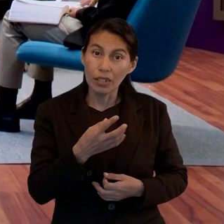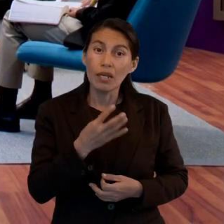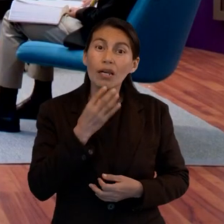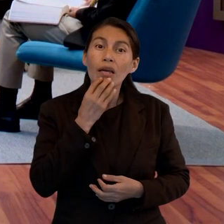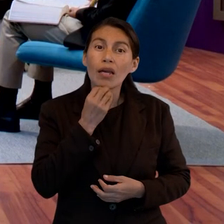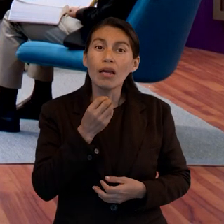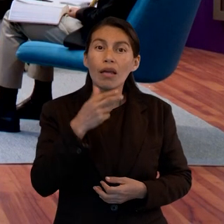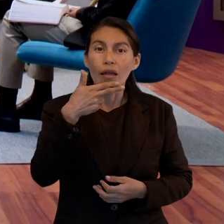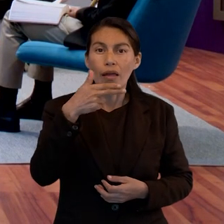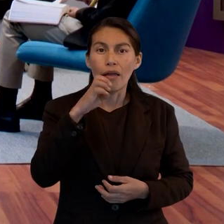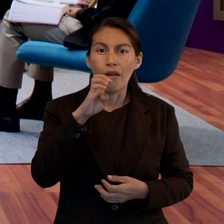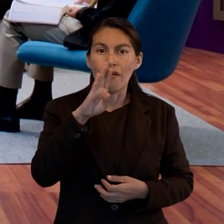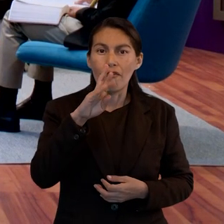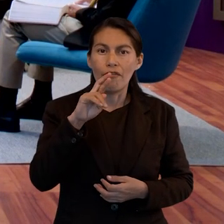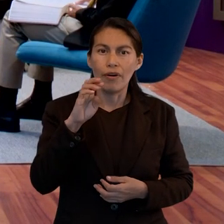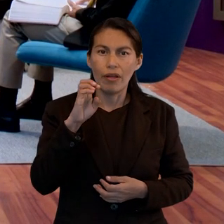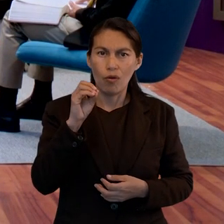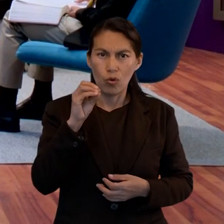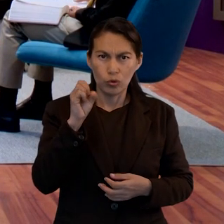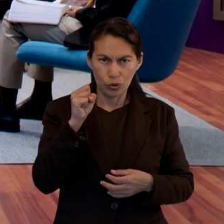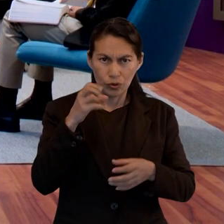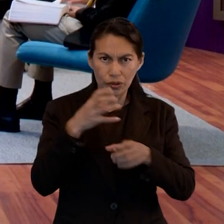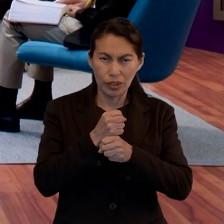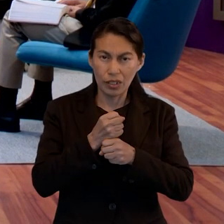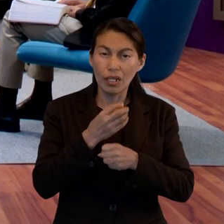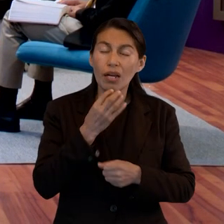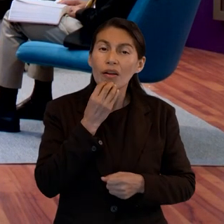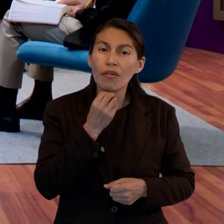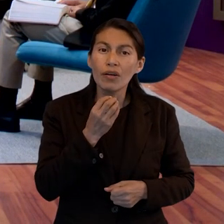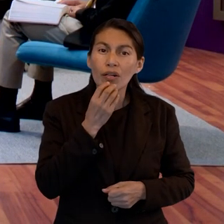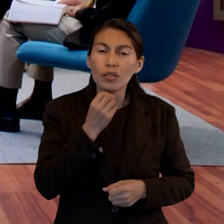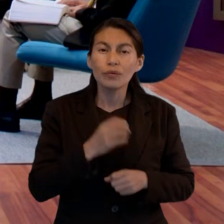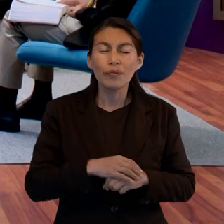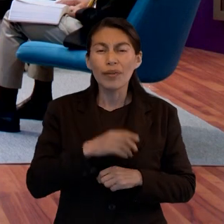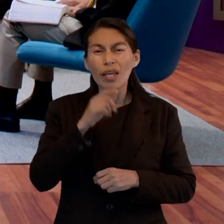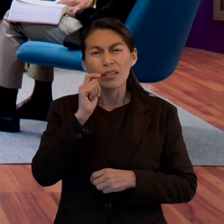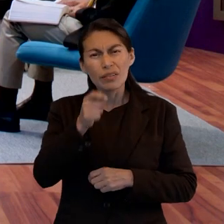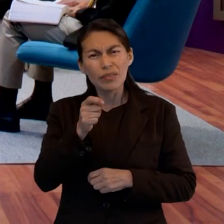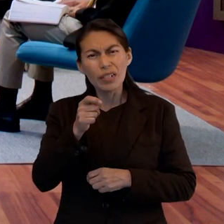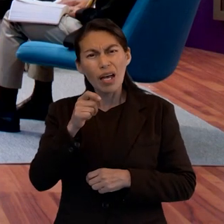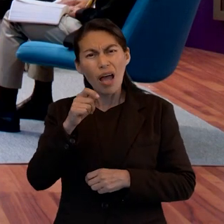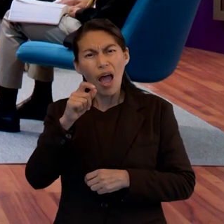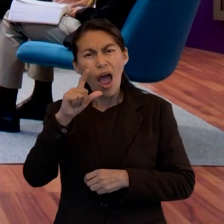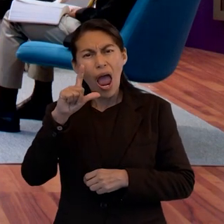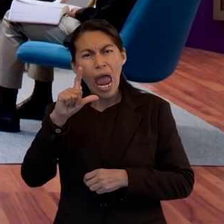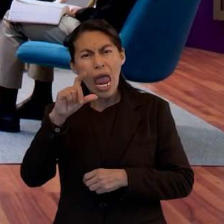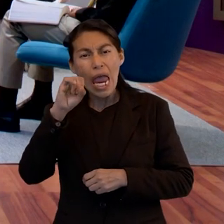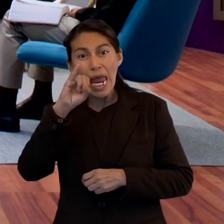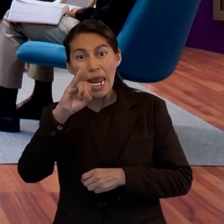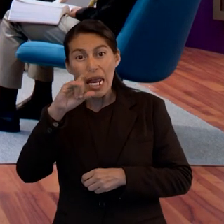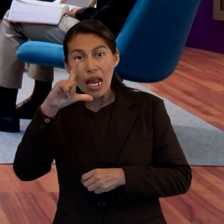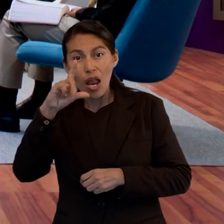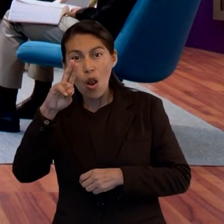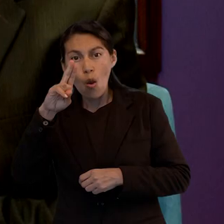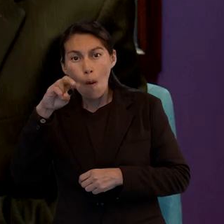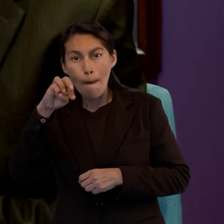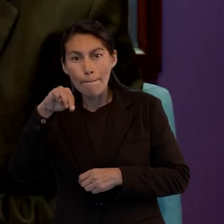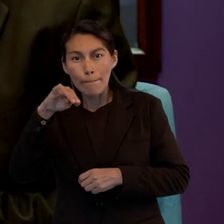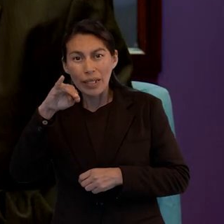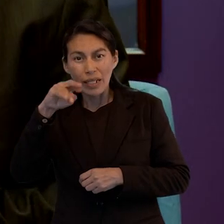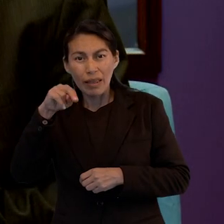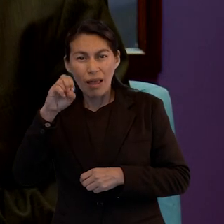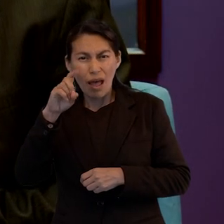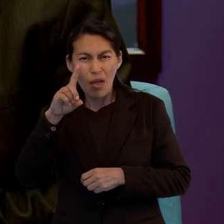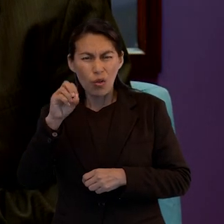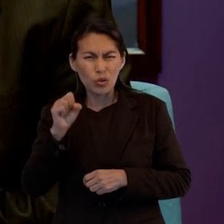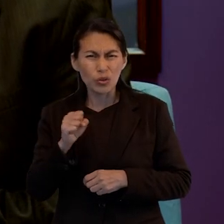iluminados. Obviamente cuando aquí menciona iluminados es que salieron de unas tinieblas, que